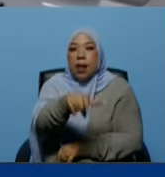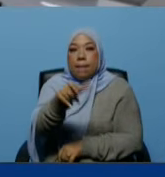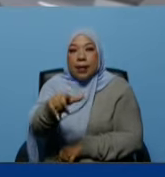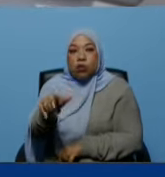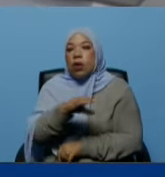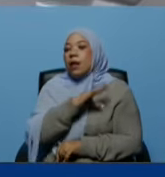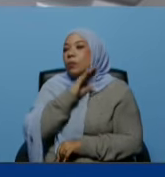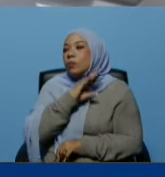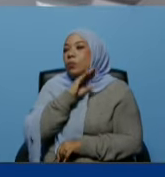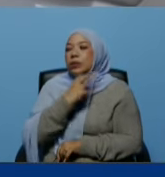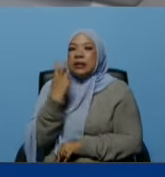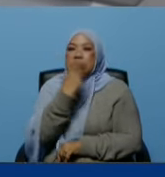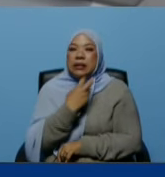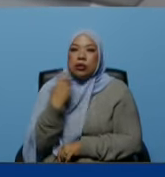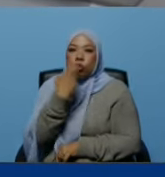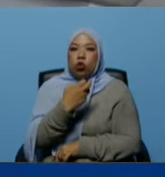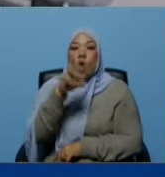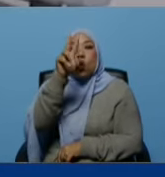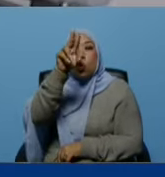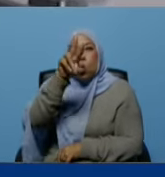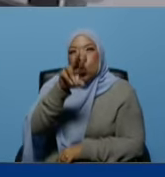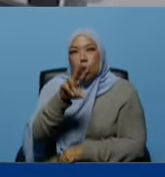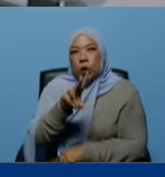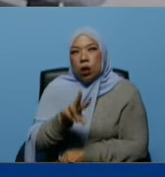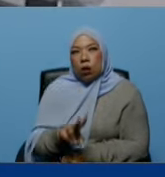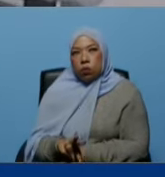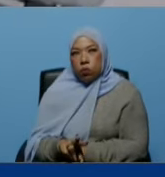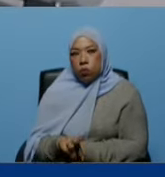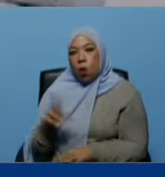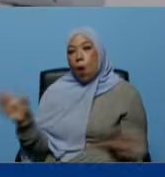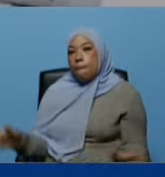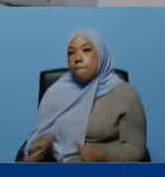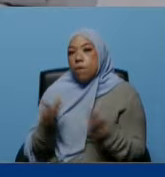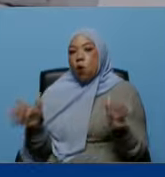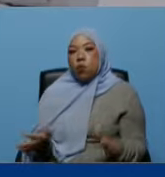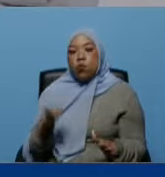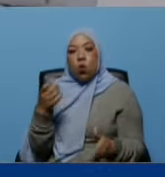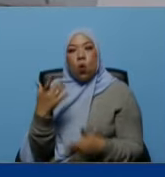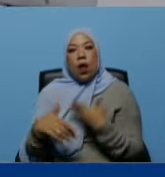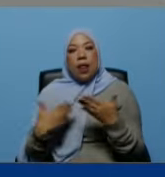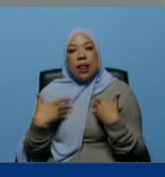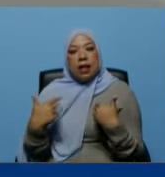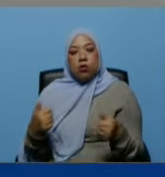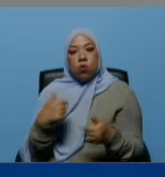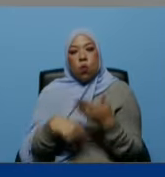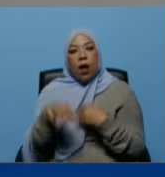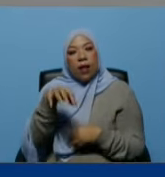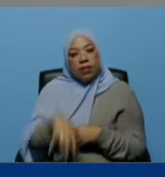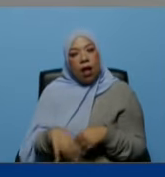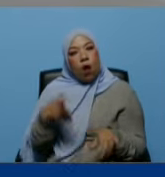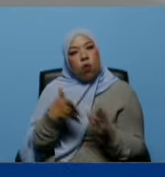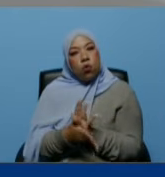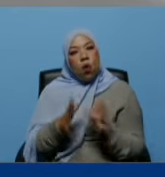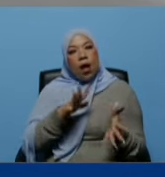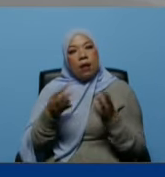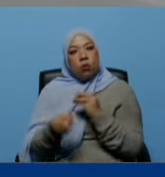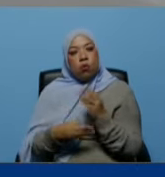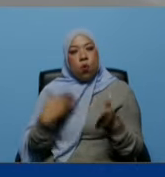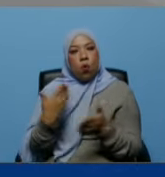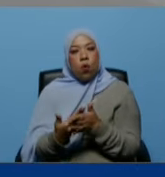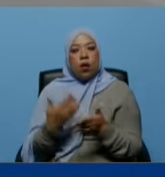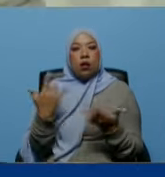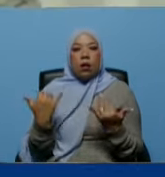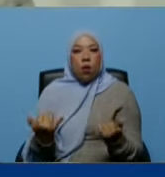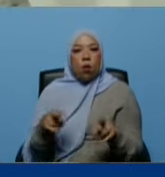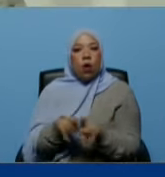a doscientas personas diario eso de verdad que es un impulso totalmente a la salud bucal del estado convirtiéndolo en el área